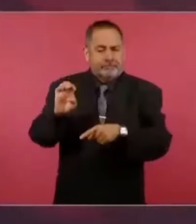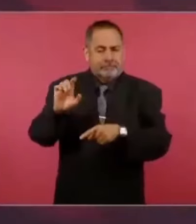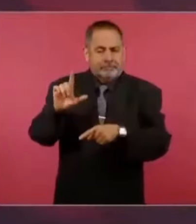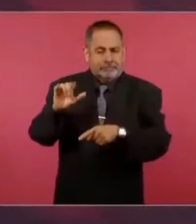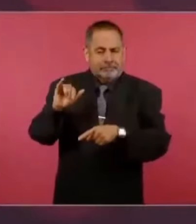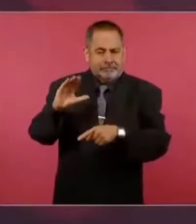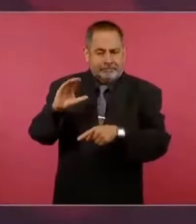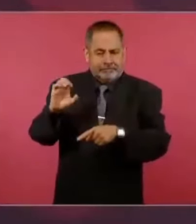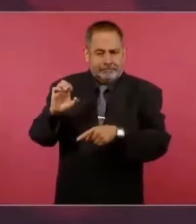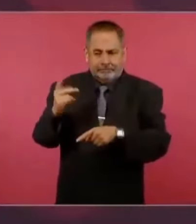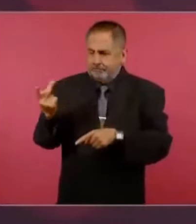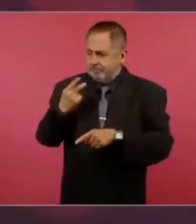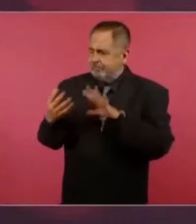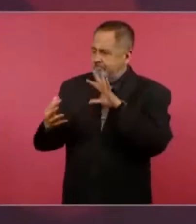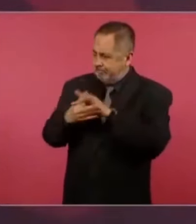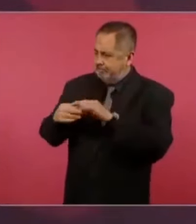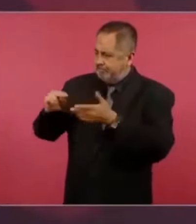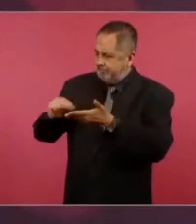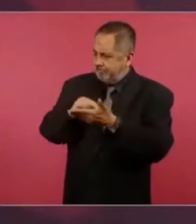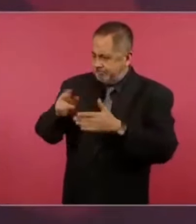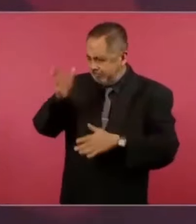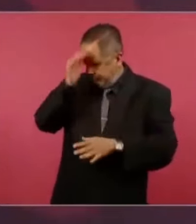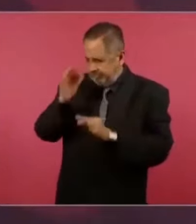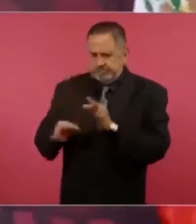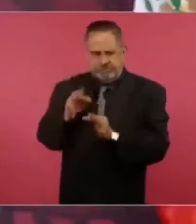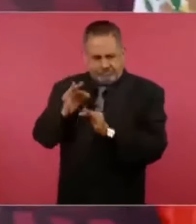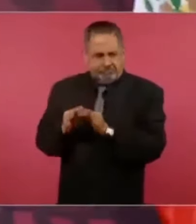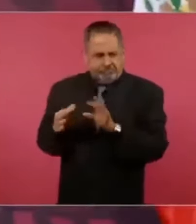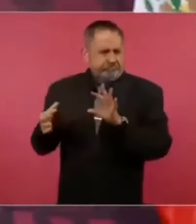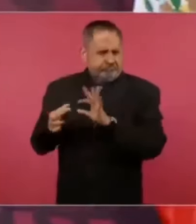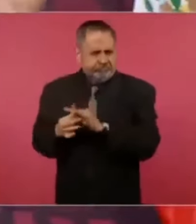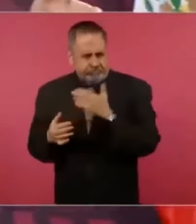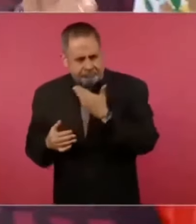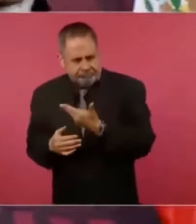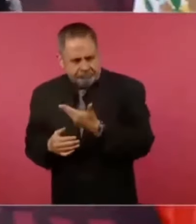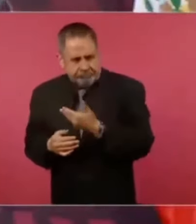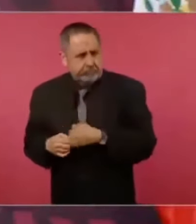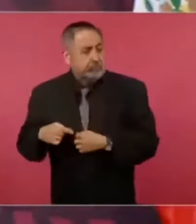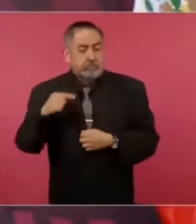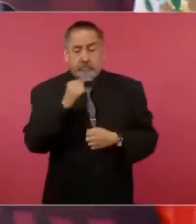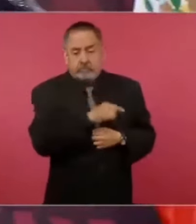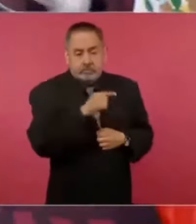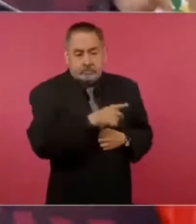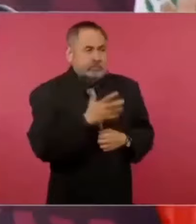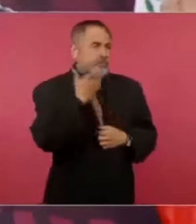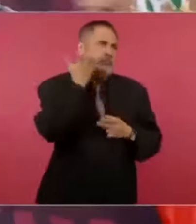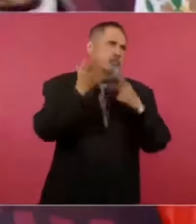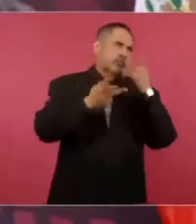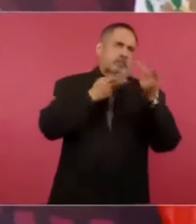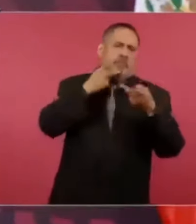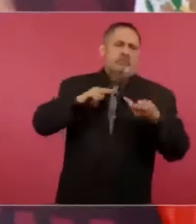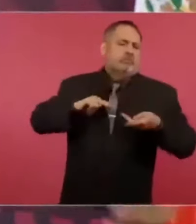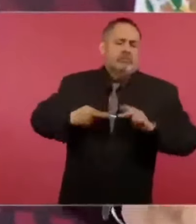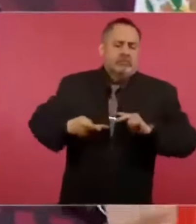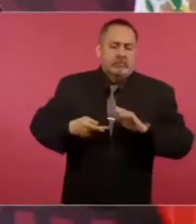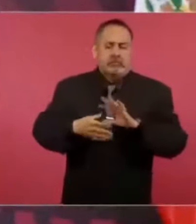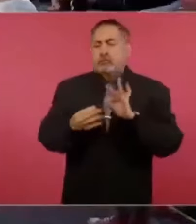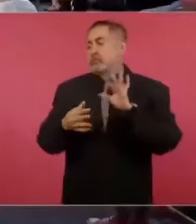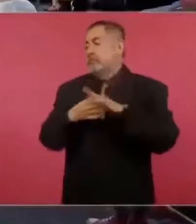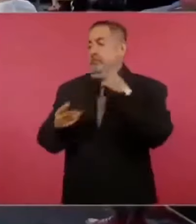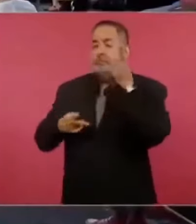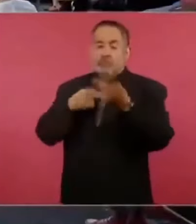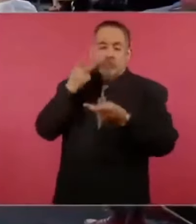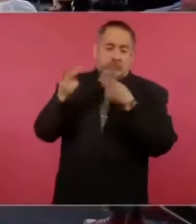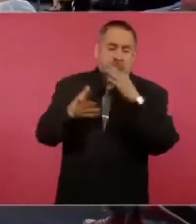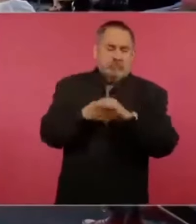hicieron un escándalo, un